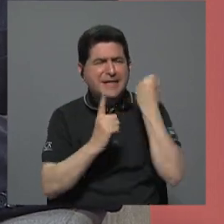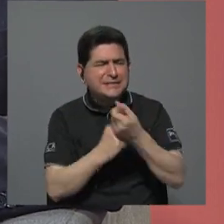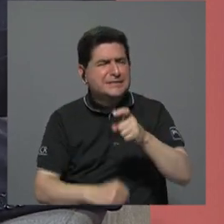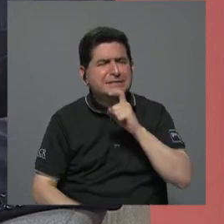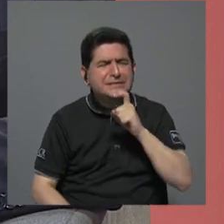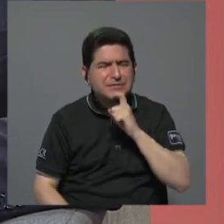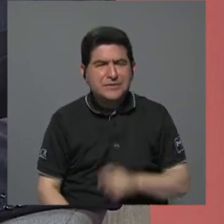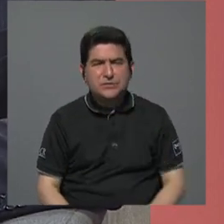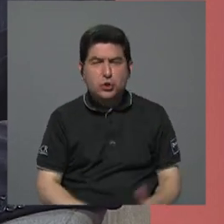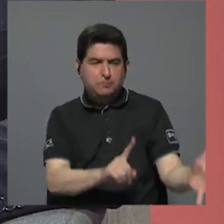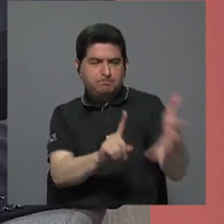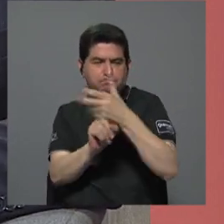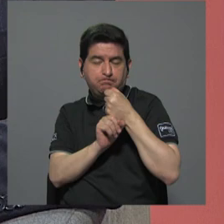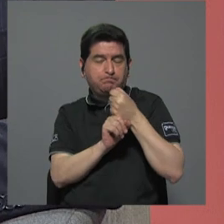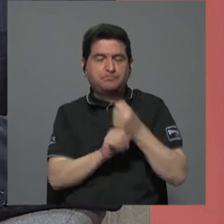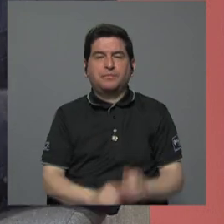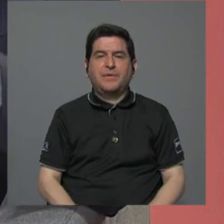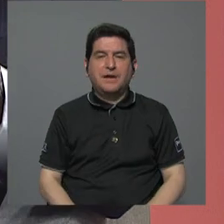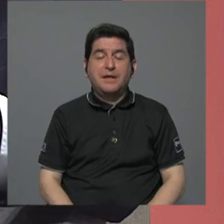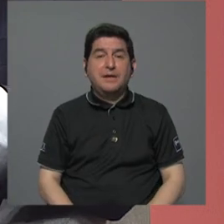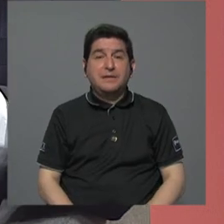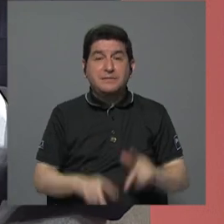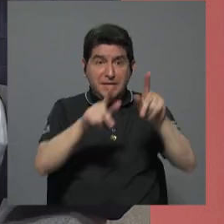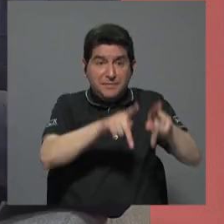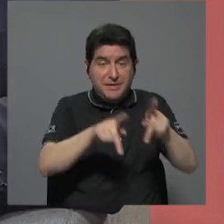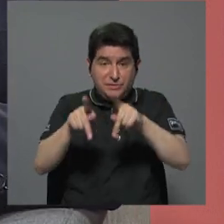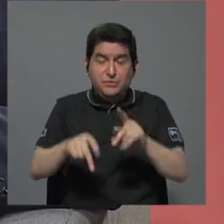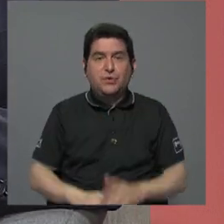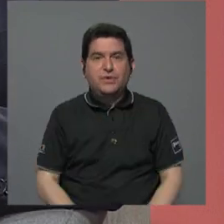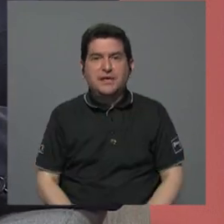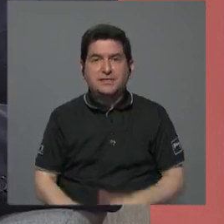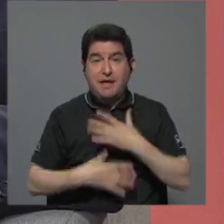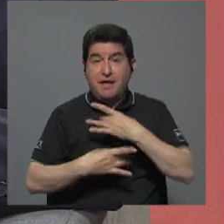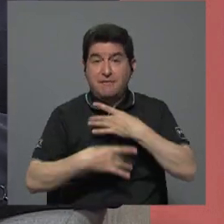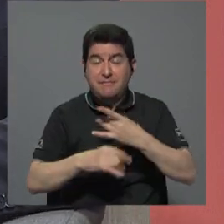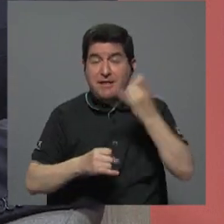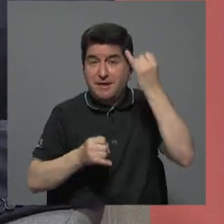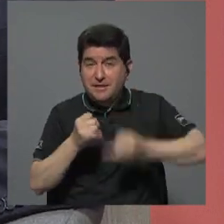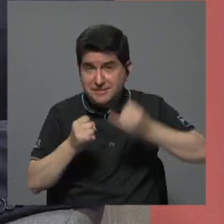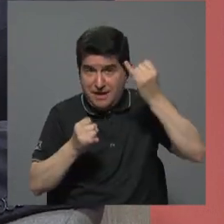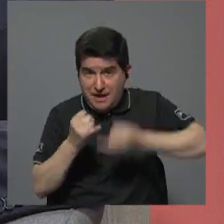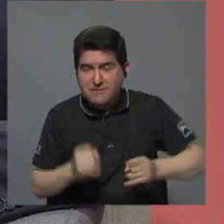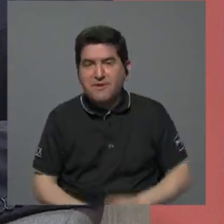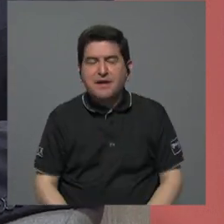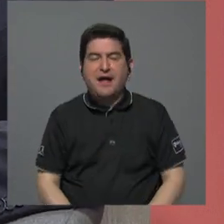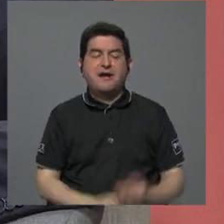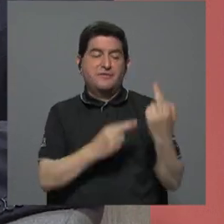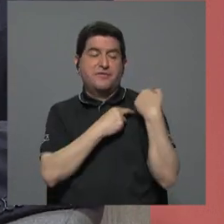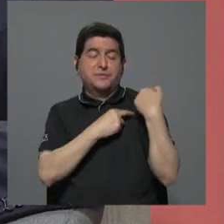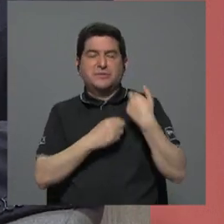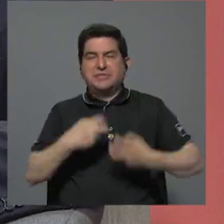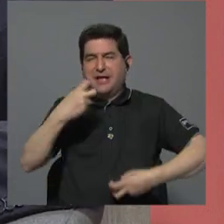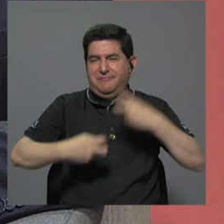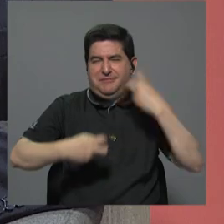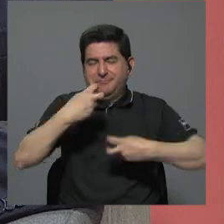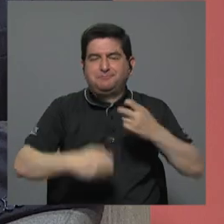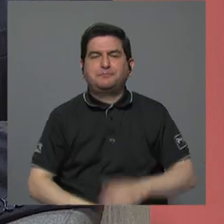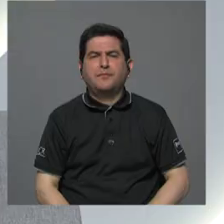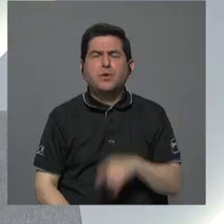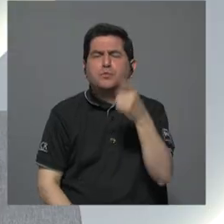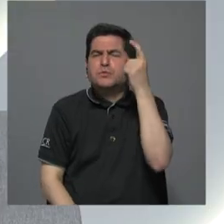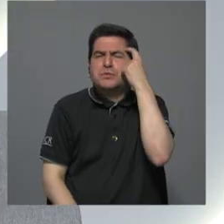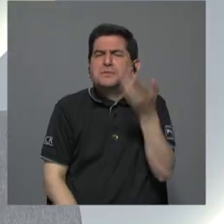de captura del consejo por parte de intereses que son, al final, los corresponsables de este desastre. ¿Qué piensa